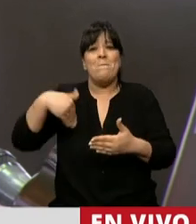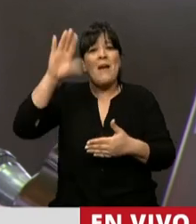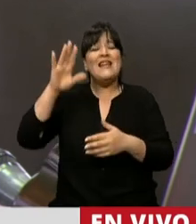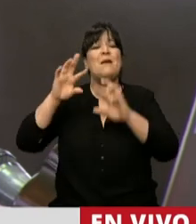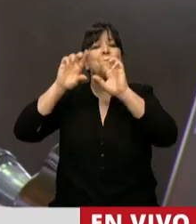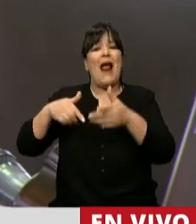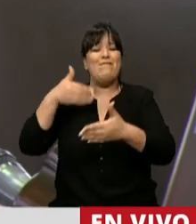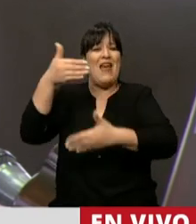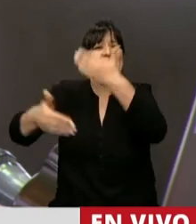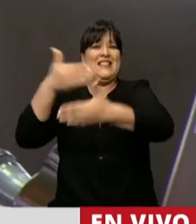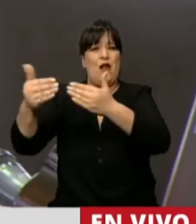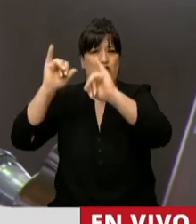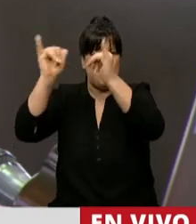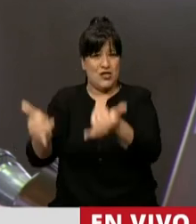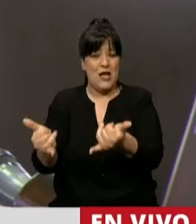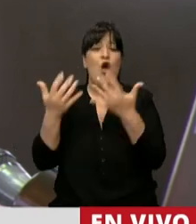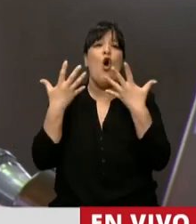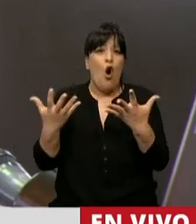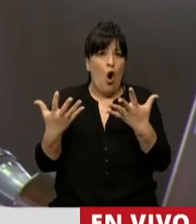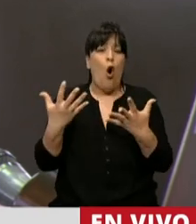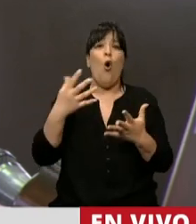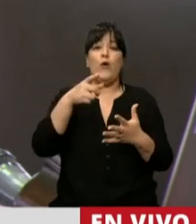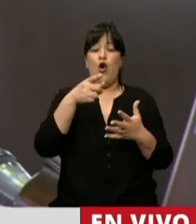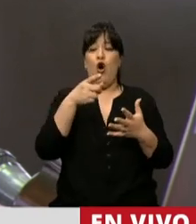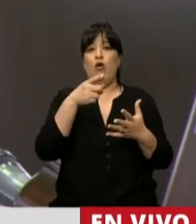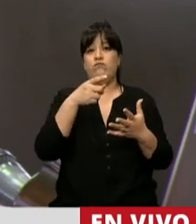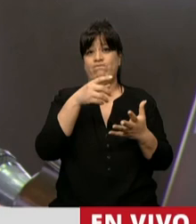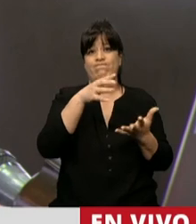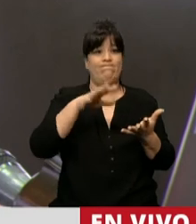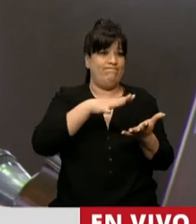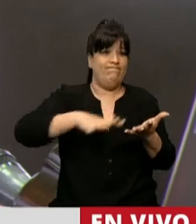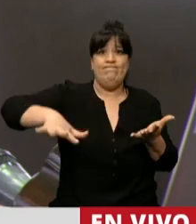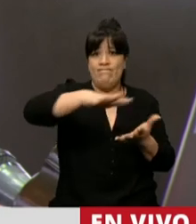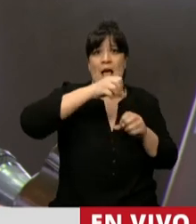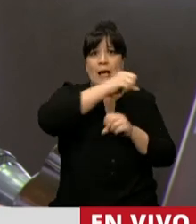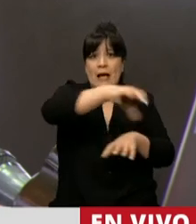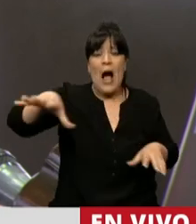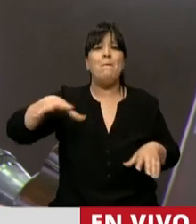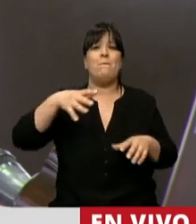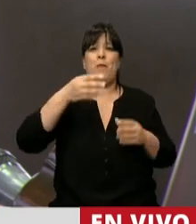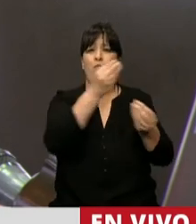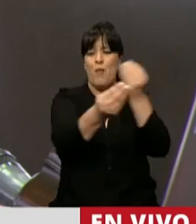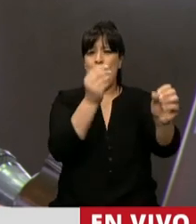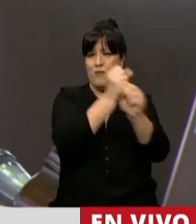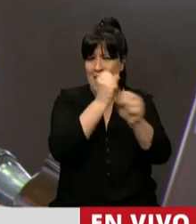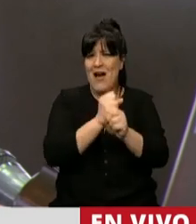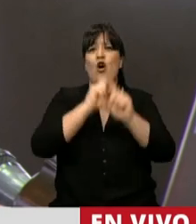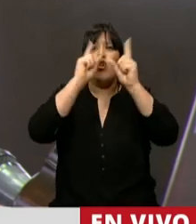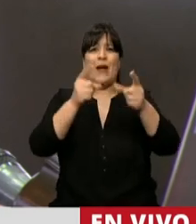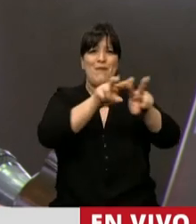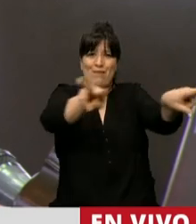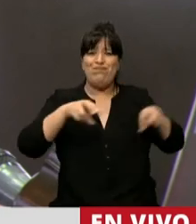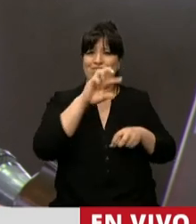desarrollo. Este sector, obviamente que genera empleo, obviamente que genera divisas, pero obviamente también